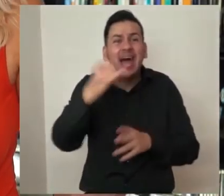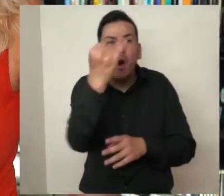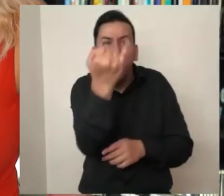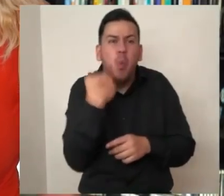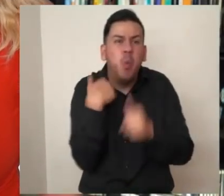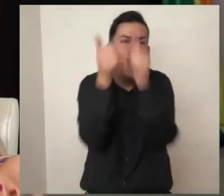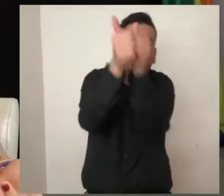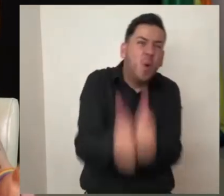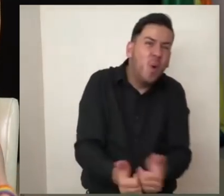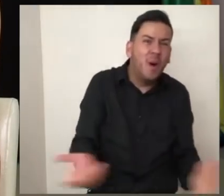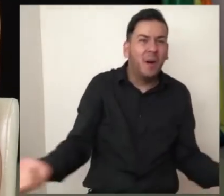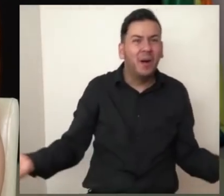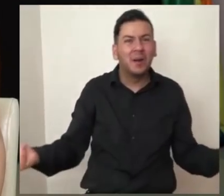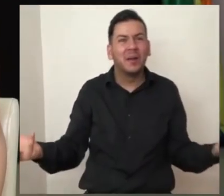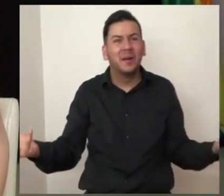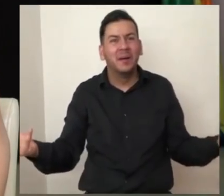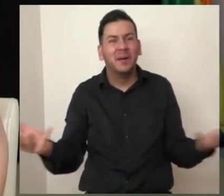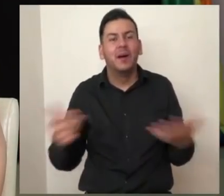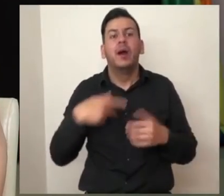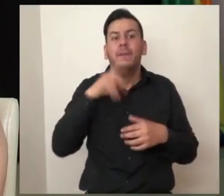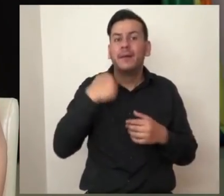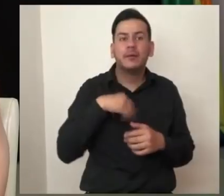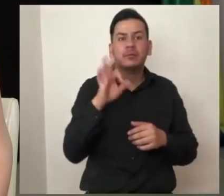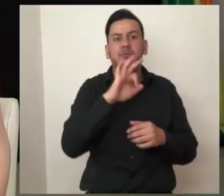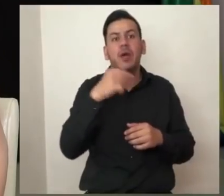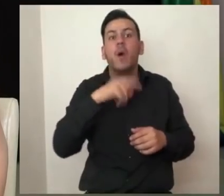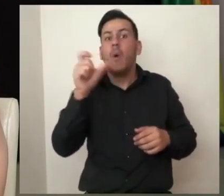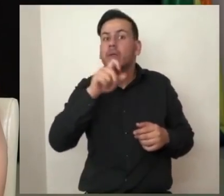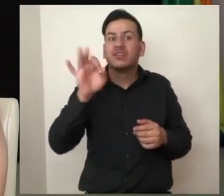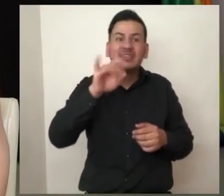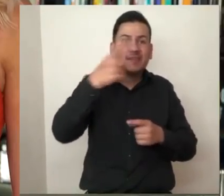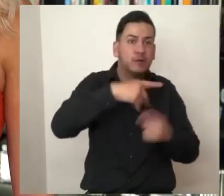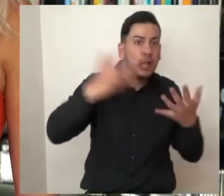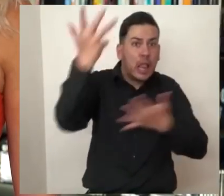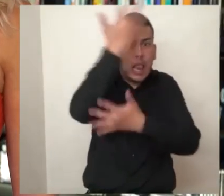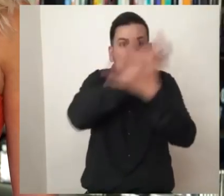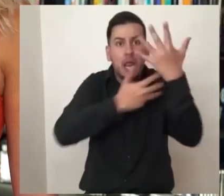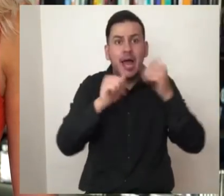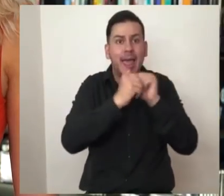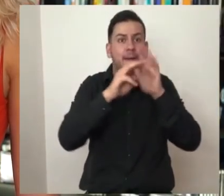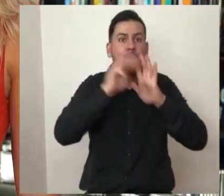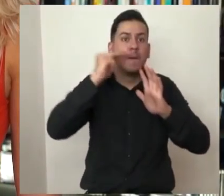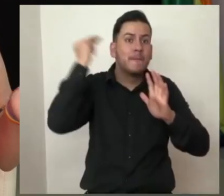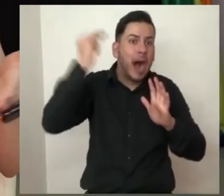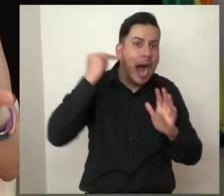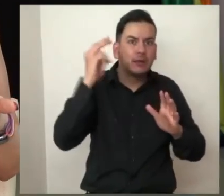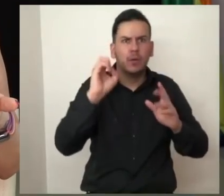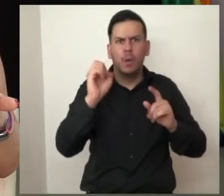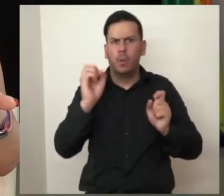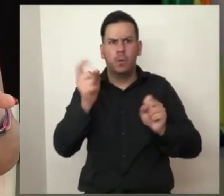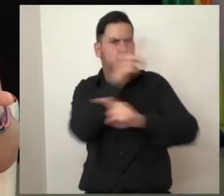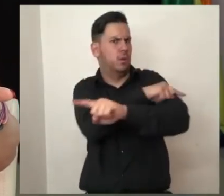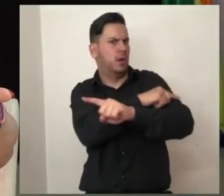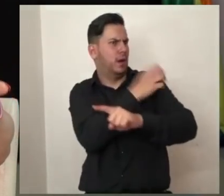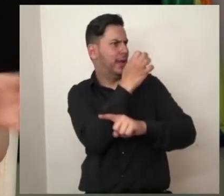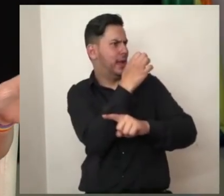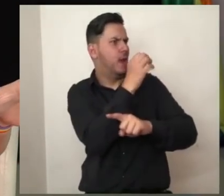o quizás junio. La pregunta insulta, caray, pero bueno, no descarto. Mis dispositivos están tan confundidos como yo. A fin de cuentas, marzo sigue siendo enero y enero es